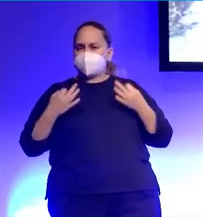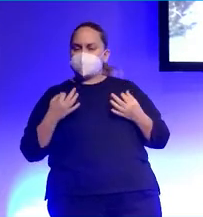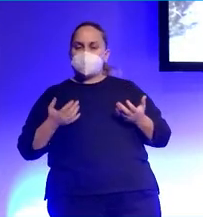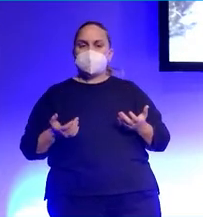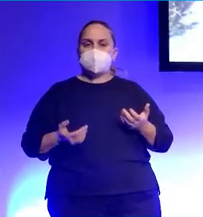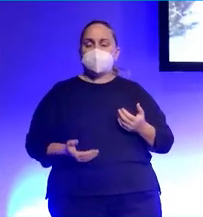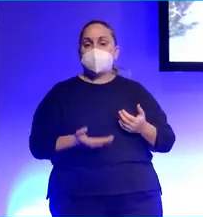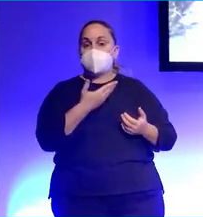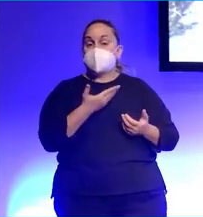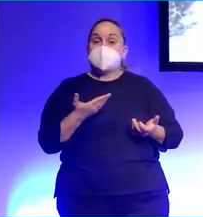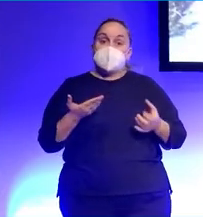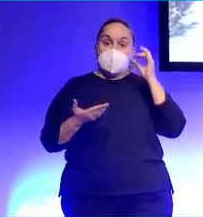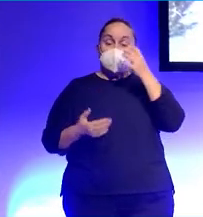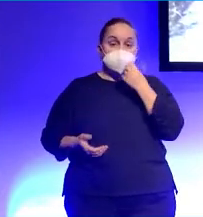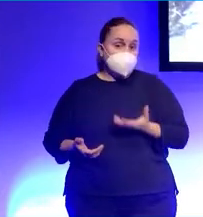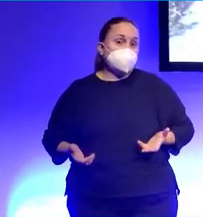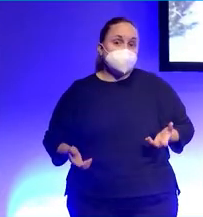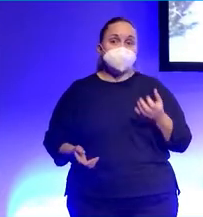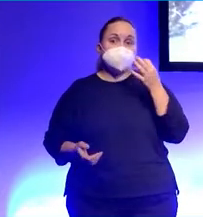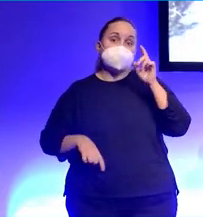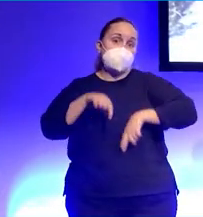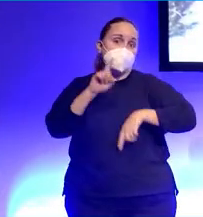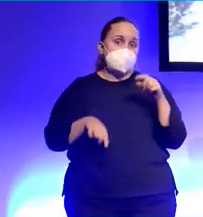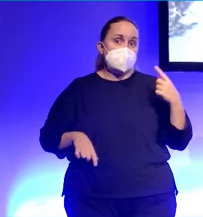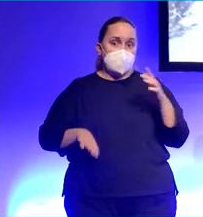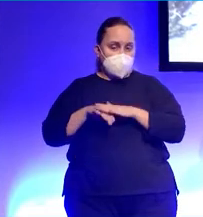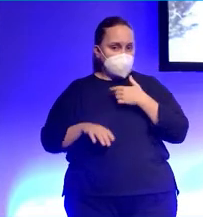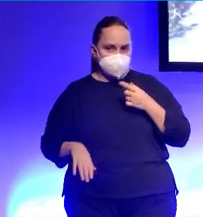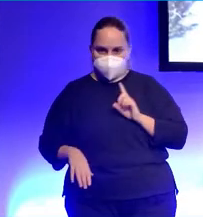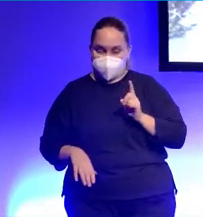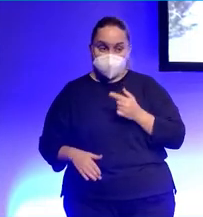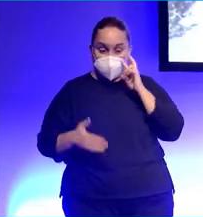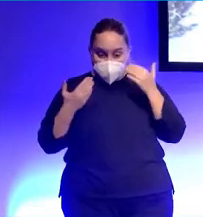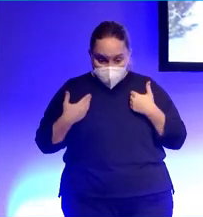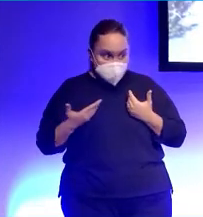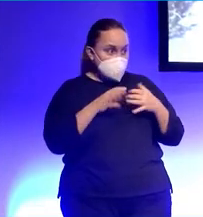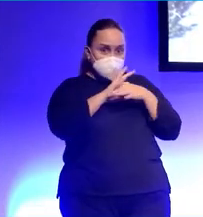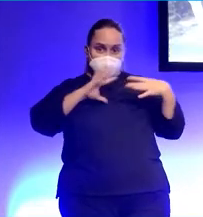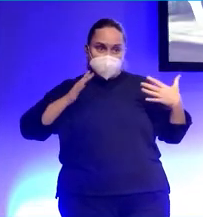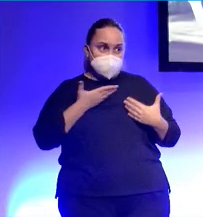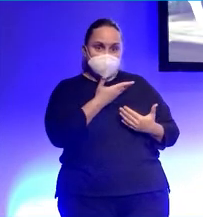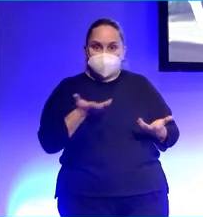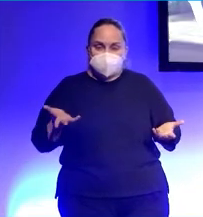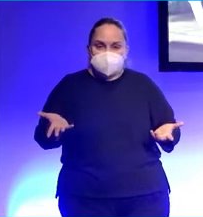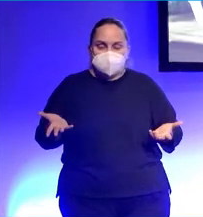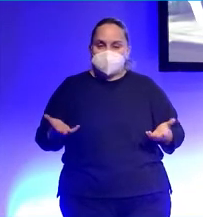¿Es una buena idea? Según. Para mí, desde luego, no. Yo, como podéis ver, no encajo en absoluto en este tipo de cosas.